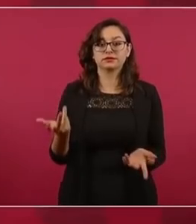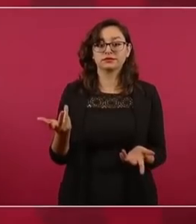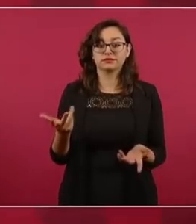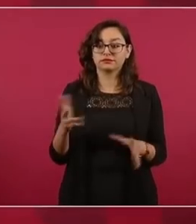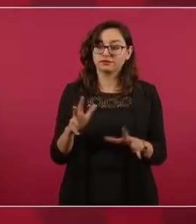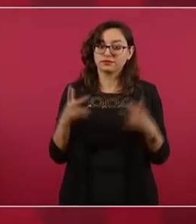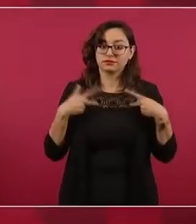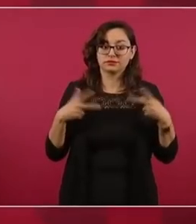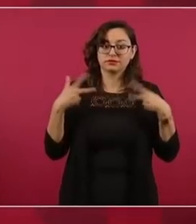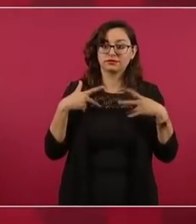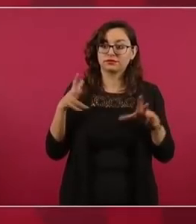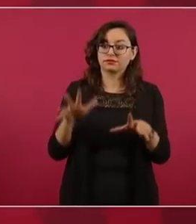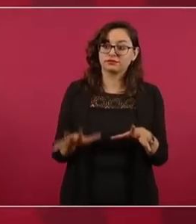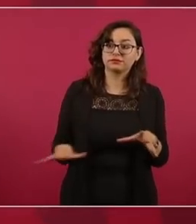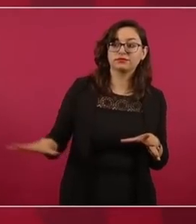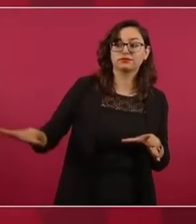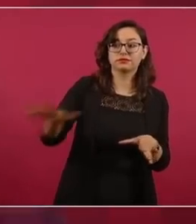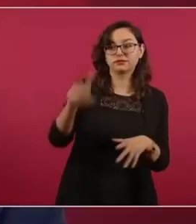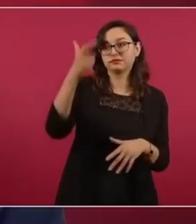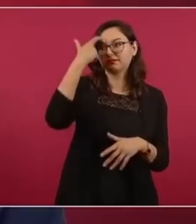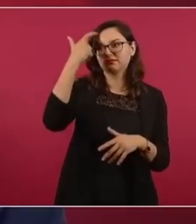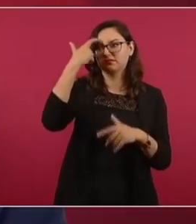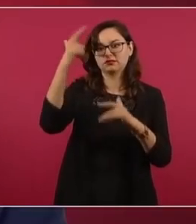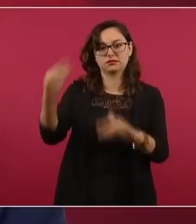a nuestros antepasados.